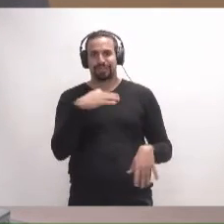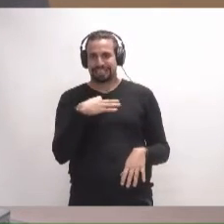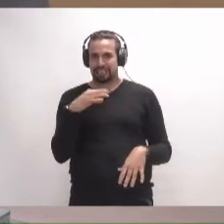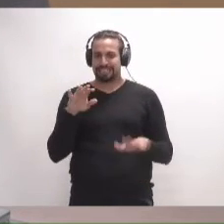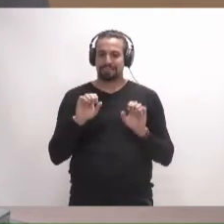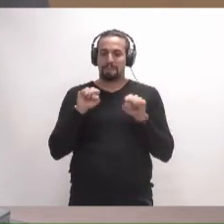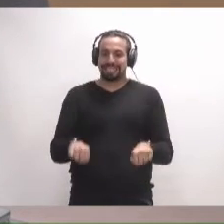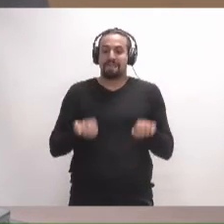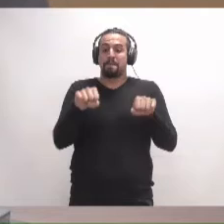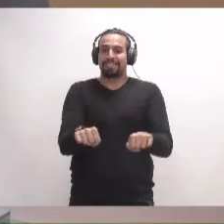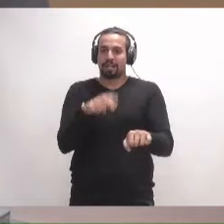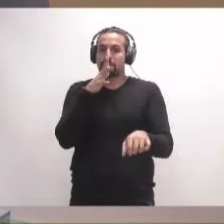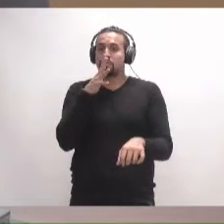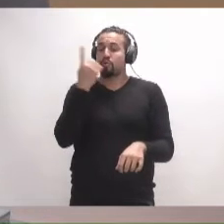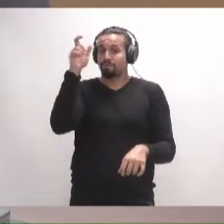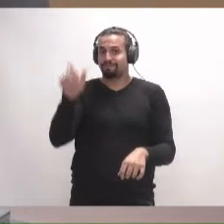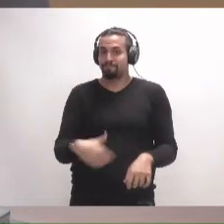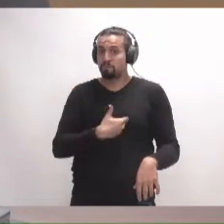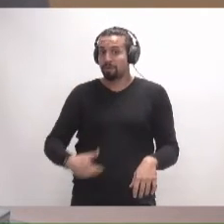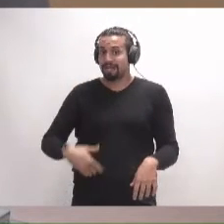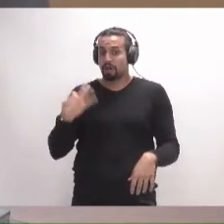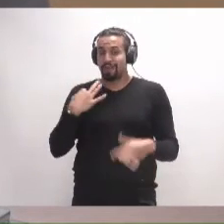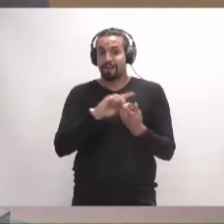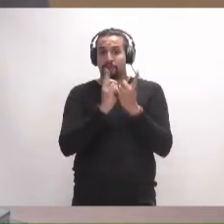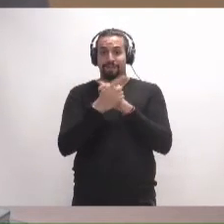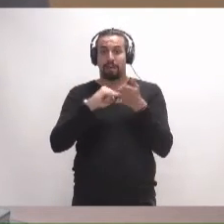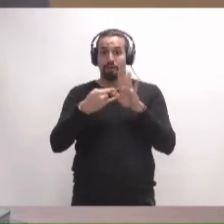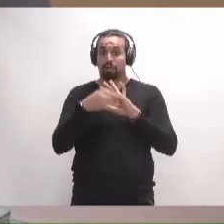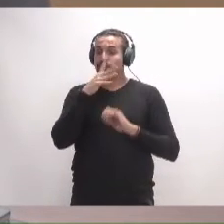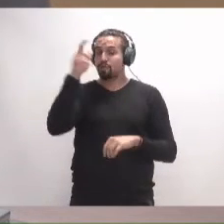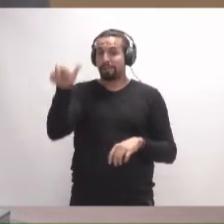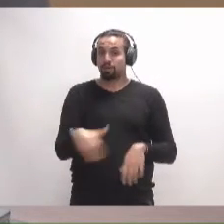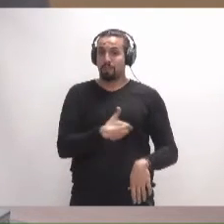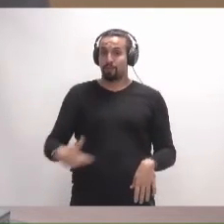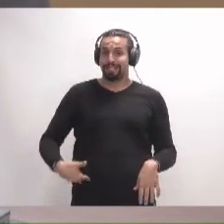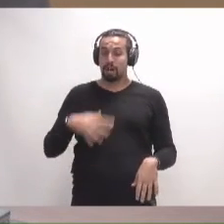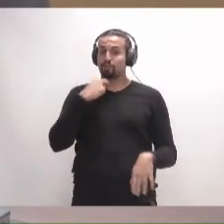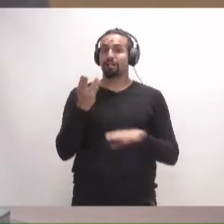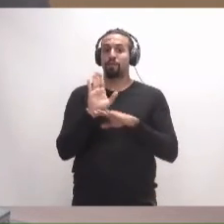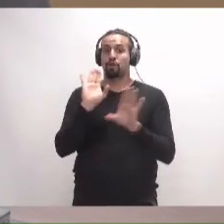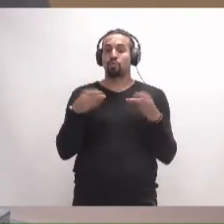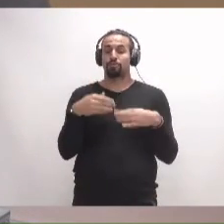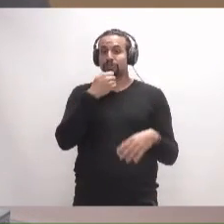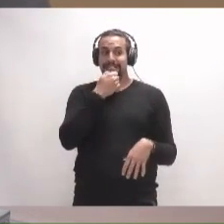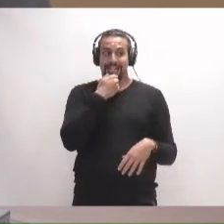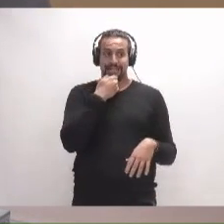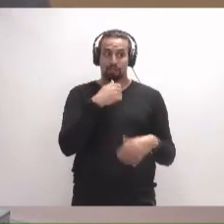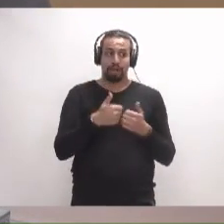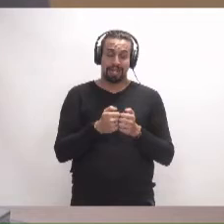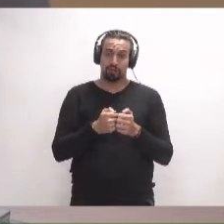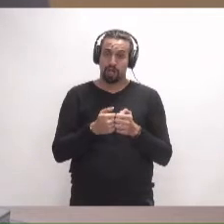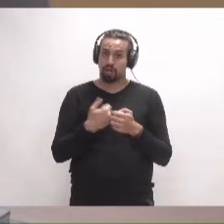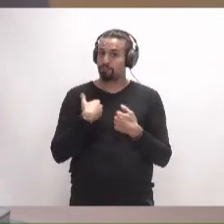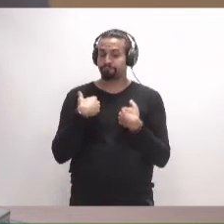uno de los propietarios, se tuvo que modificar el proyecto porque uno de los propietarios portados del Grupo Socialista en el Rosario